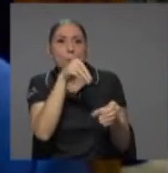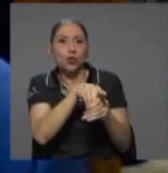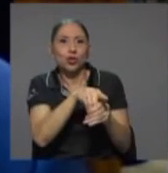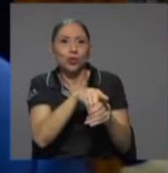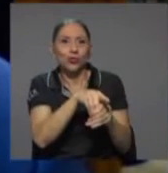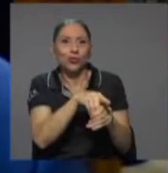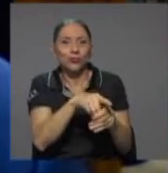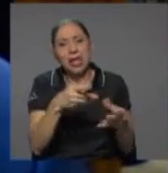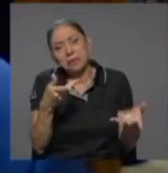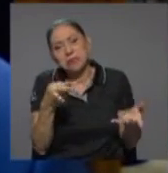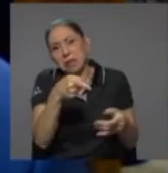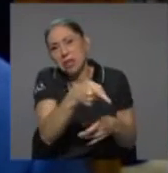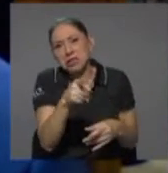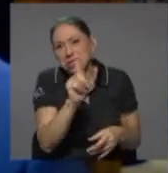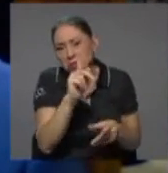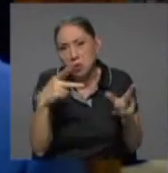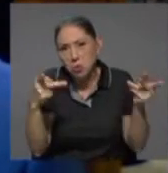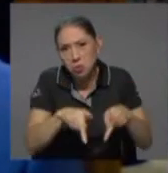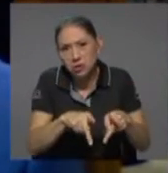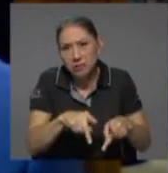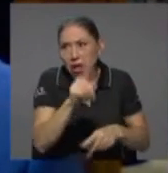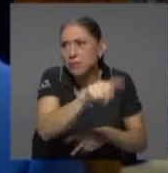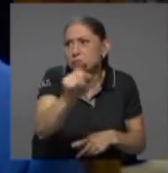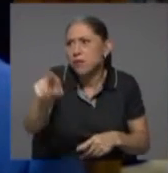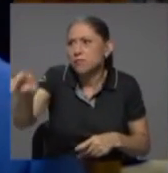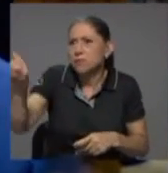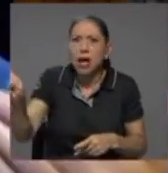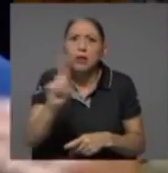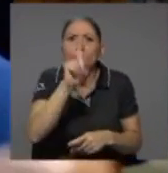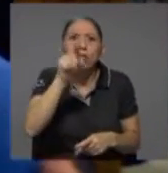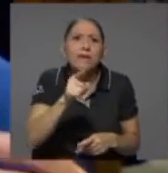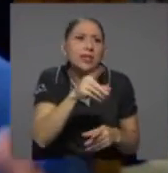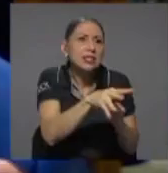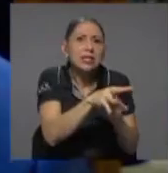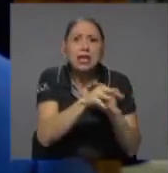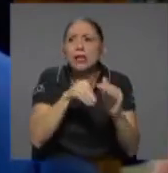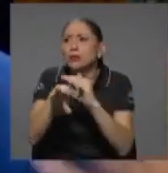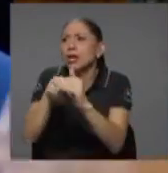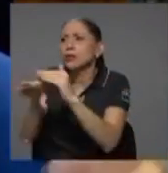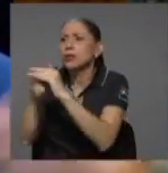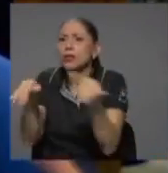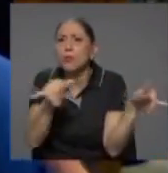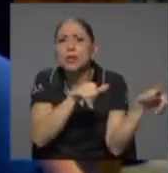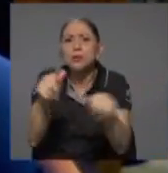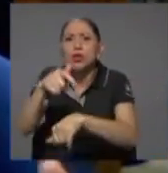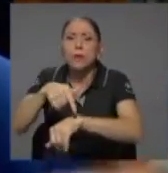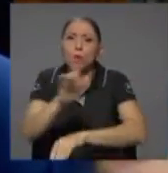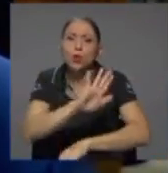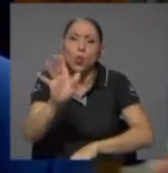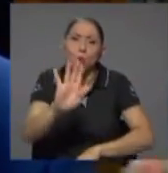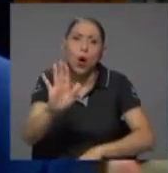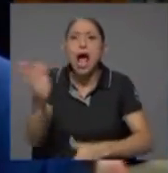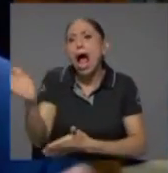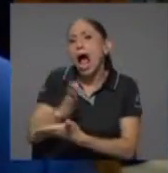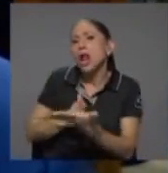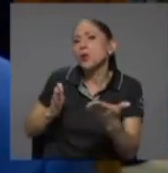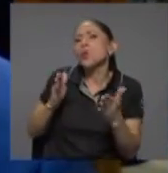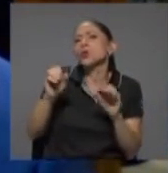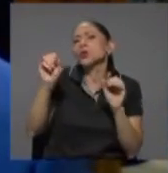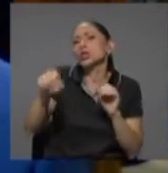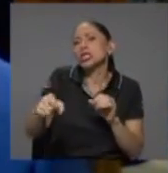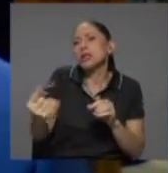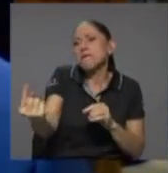ocurre, los depositantes no tienen que estar sacando los depósitos todos simultáneamente. Algunos vendrán a sacar sus recursos en algún momento,